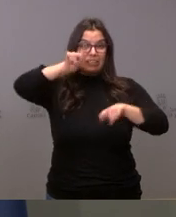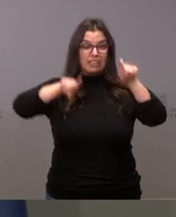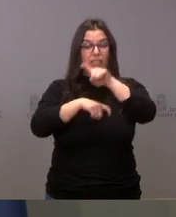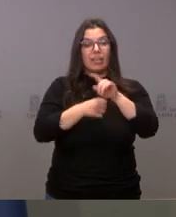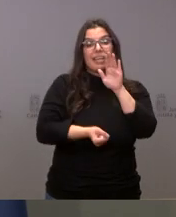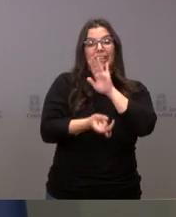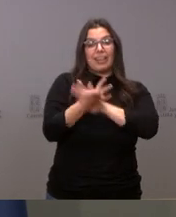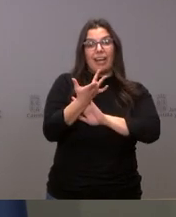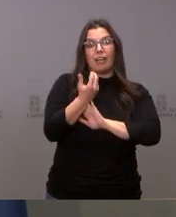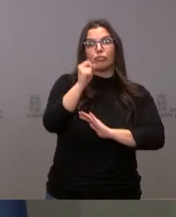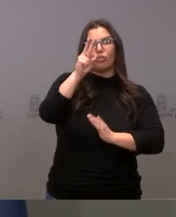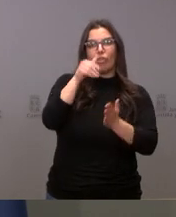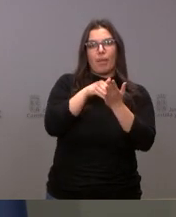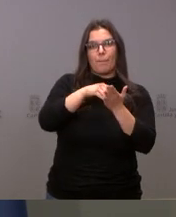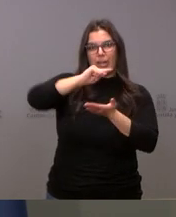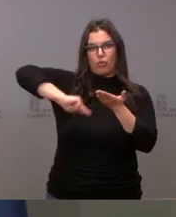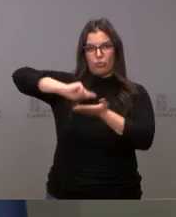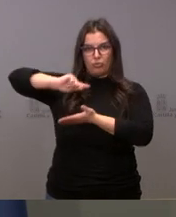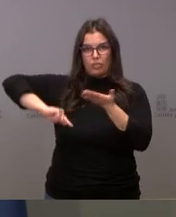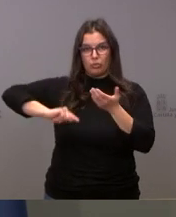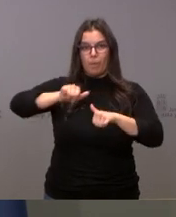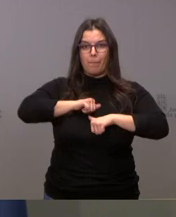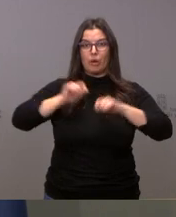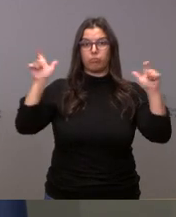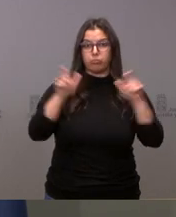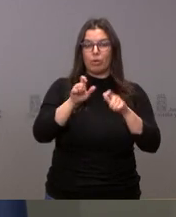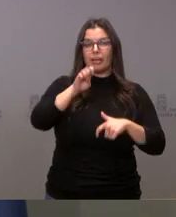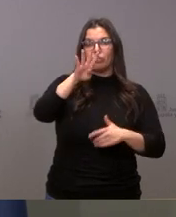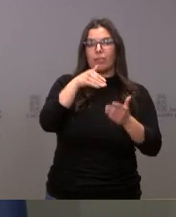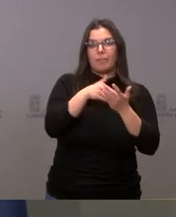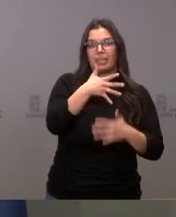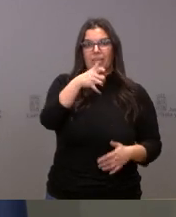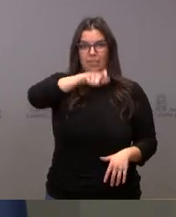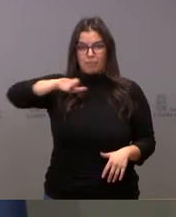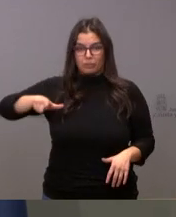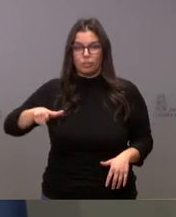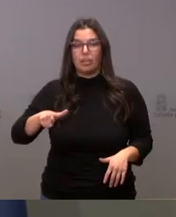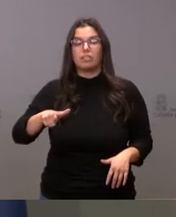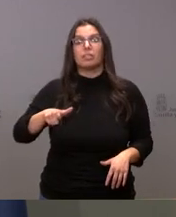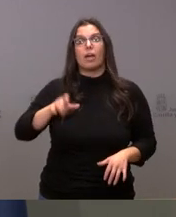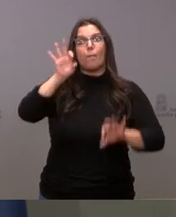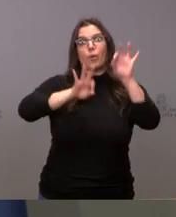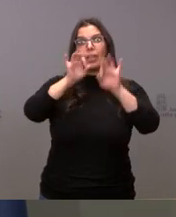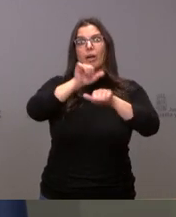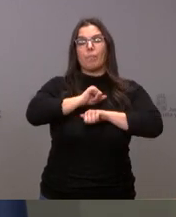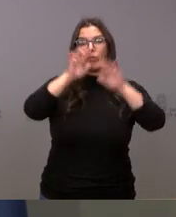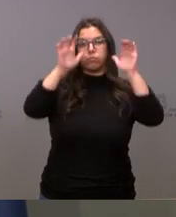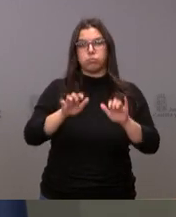12.000 empleos. El paro disminuyó en 14.500 personas y se redujo la tasa de paro hasta el 10